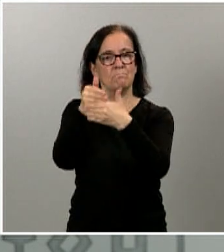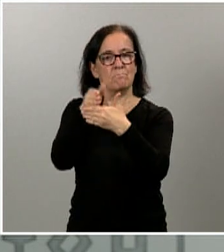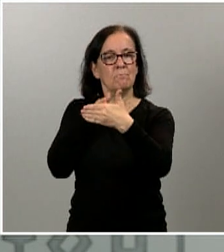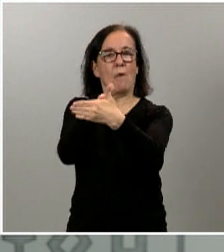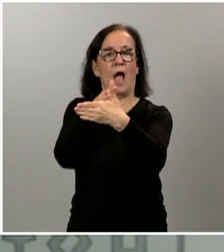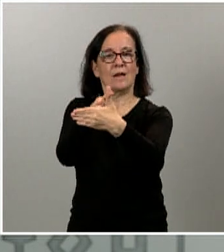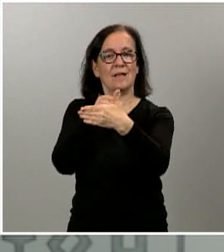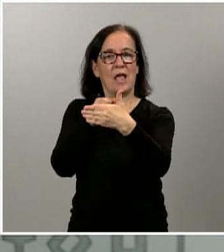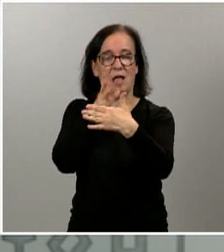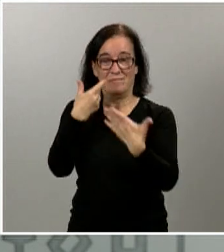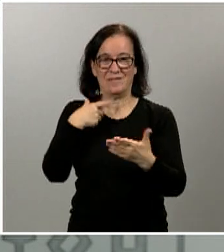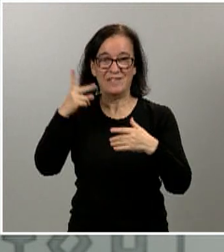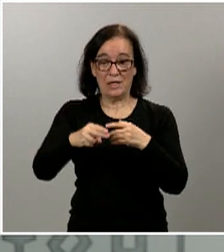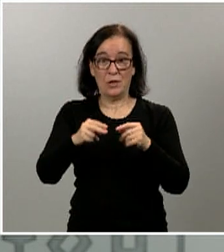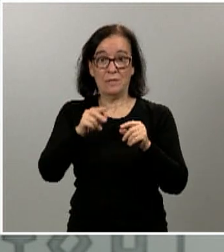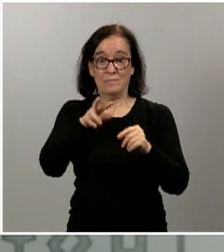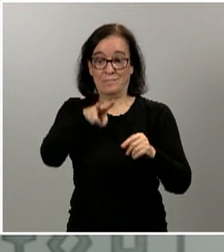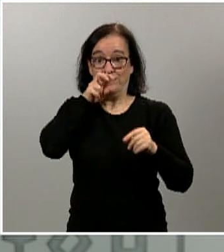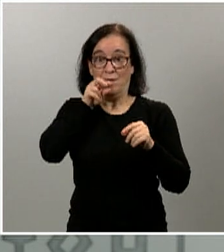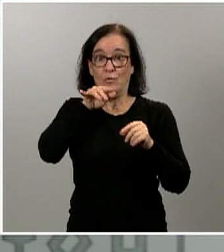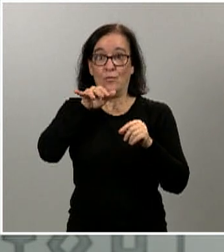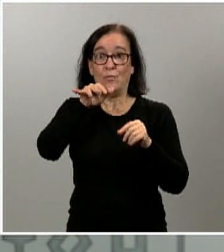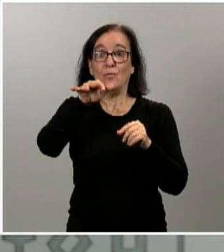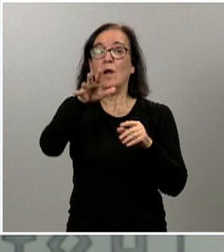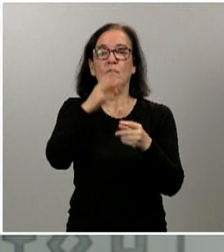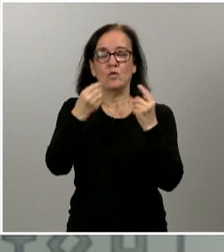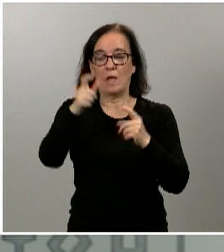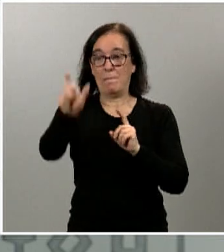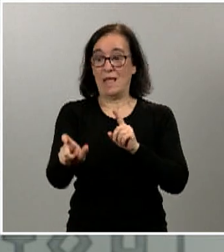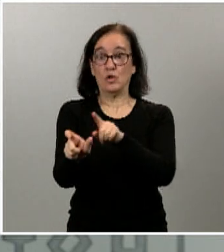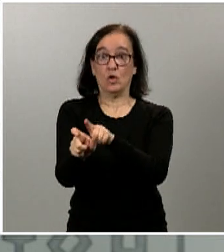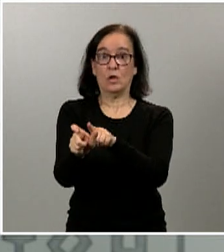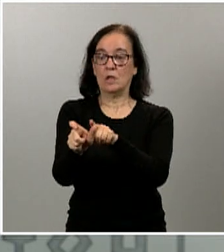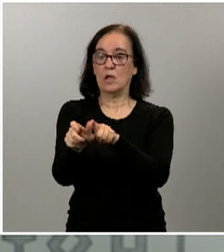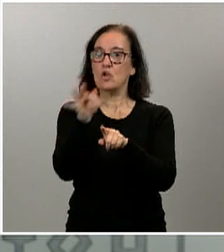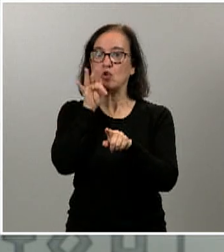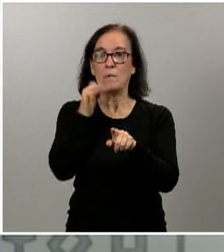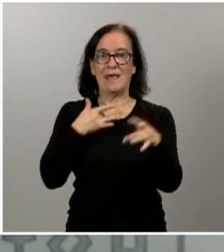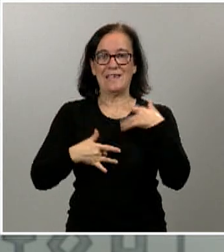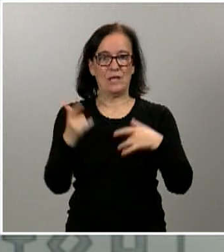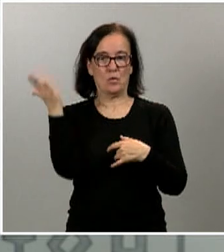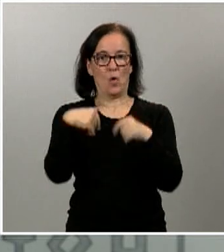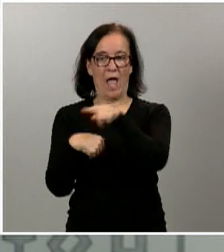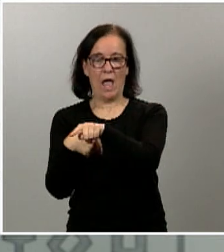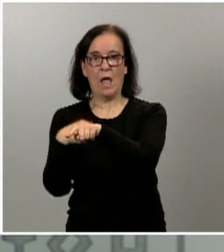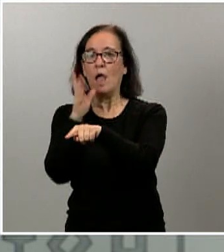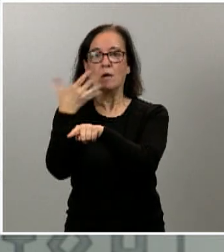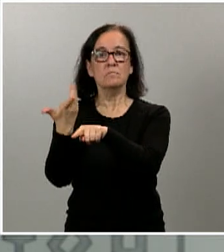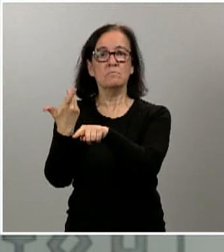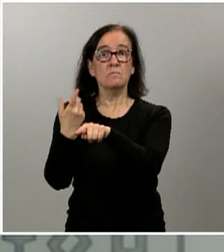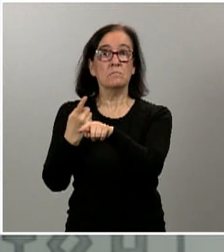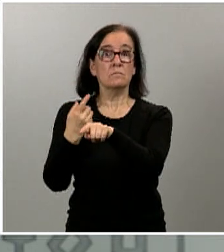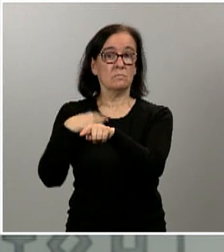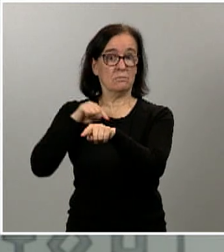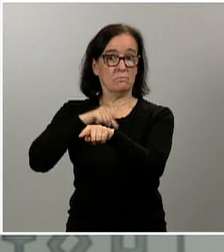decía, que esas gotitas respiratorias de una persona que todavía no tiene los síntomas claramente desarrollados, bueno, pues